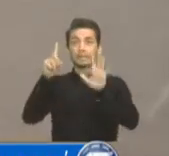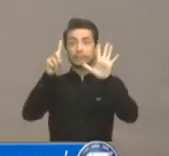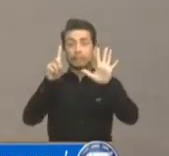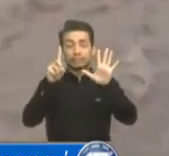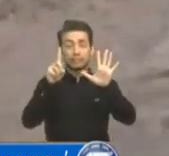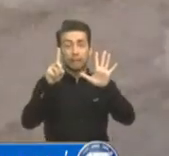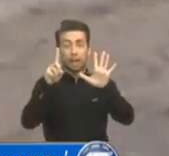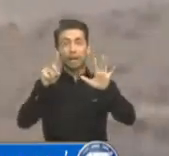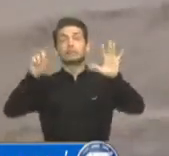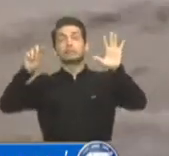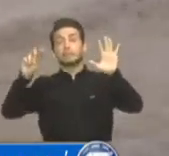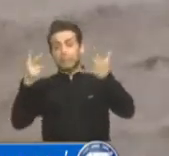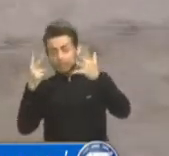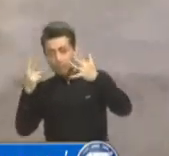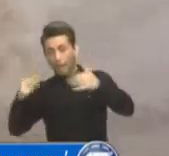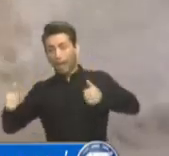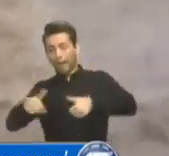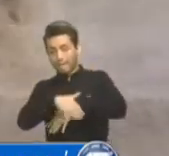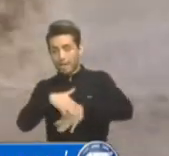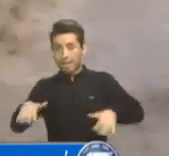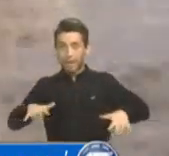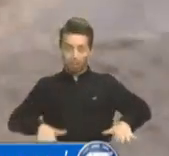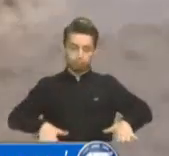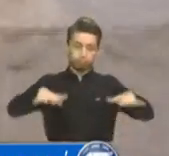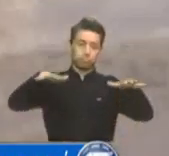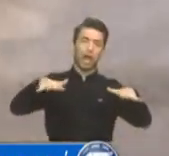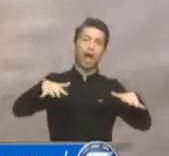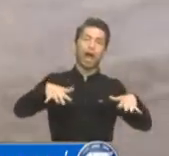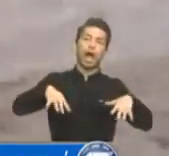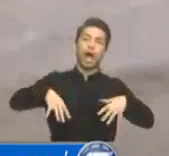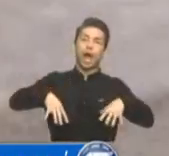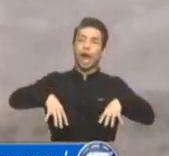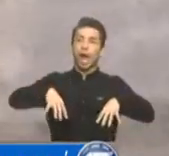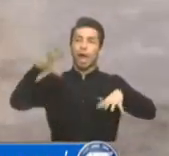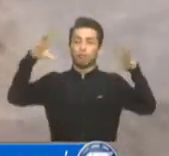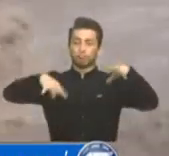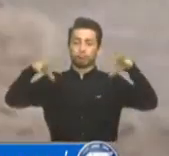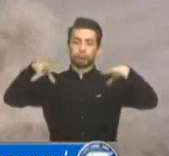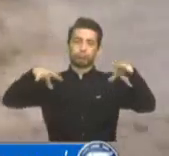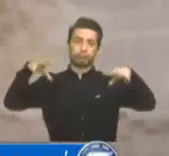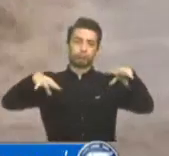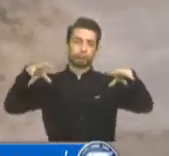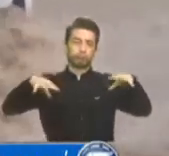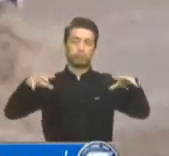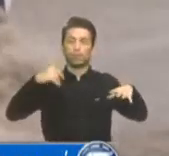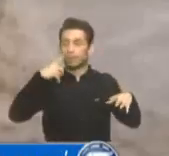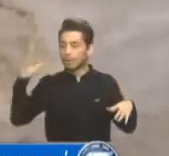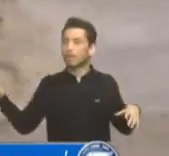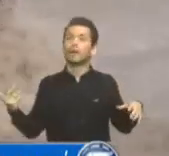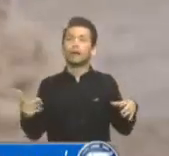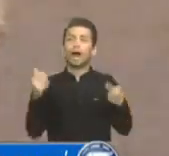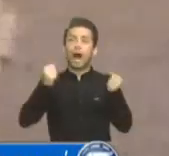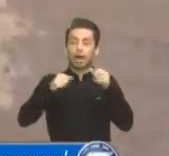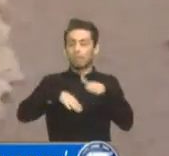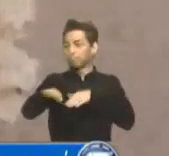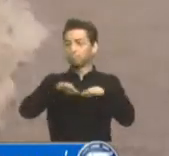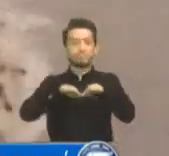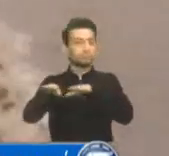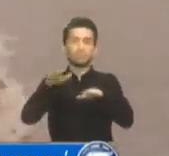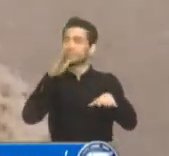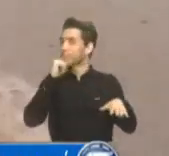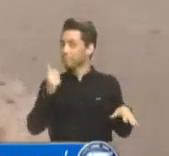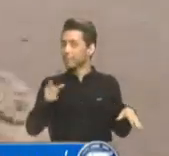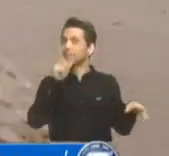anegadas por el agua. Algunos sectores, el agua subió tanto como incluso afectó la circulación de varios vehículos, así como distintas